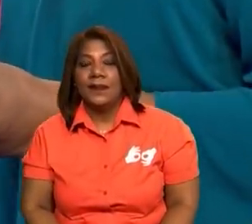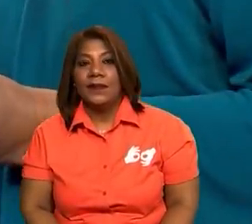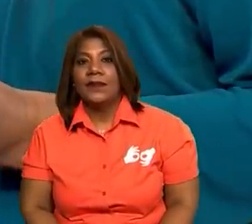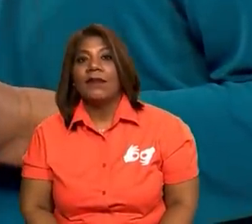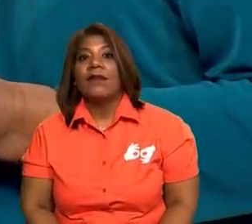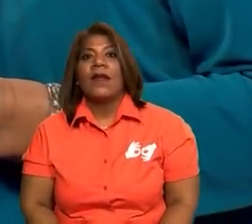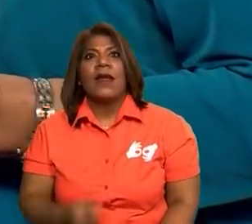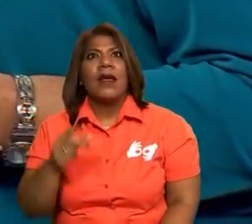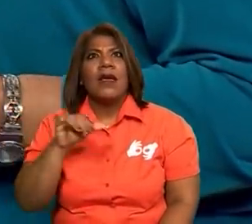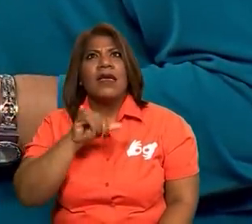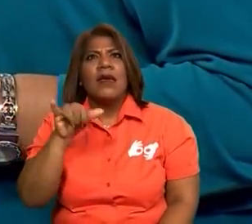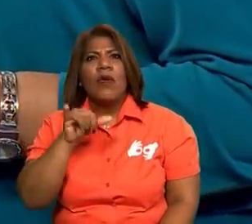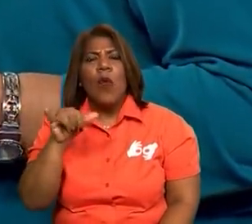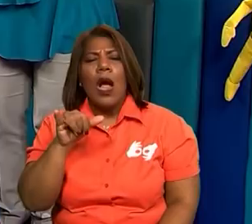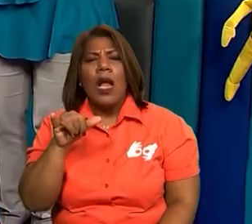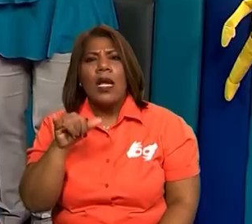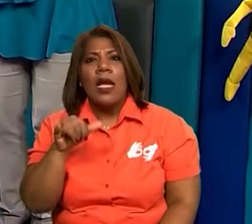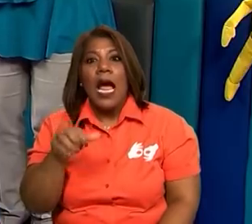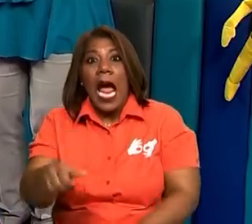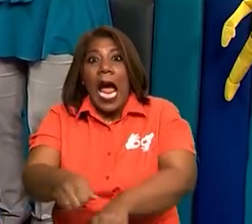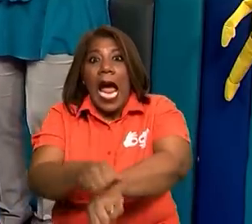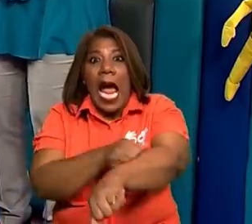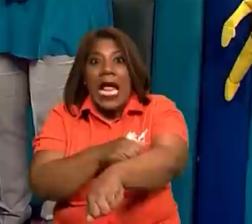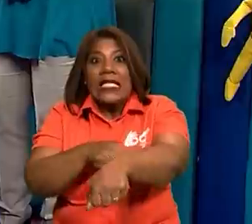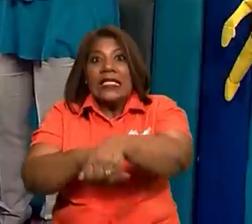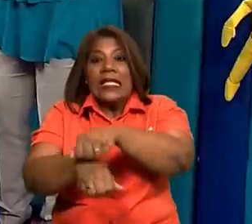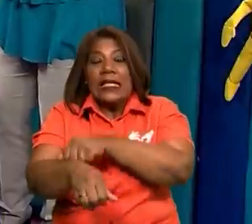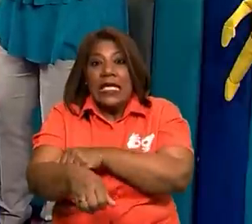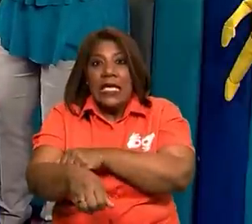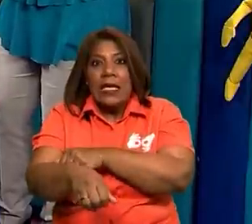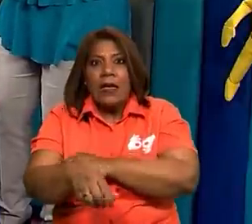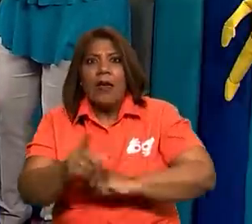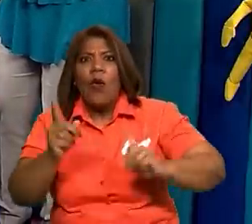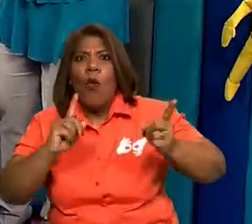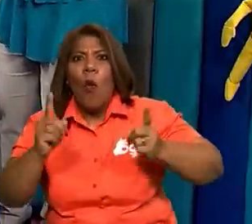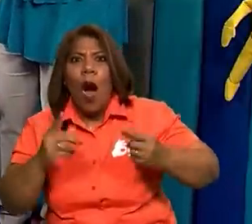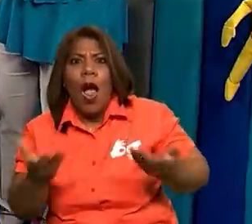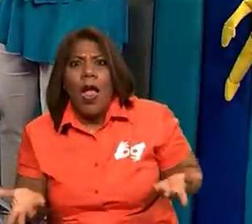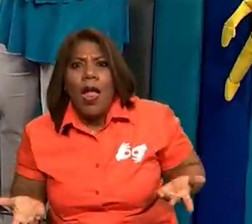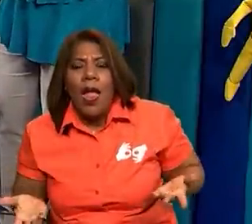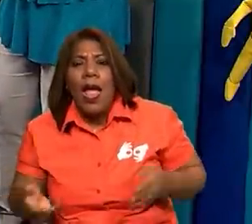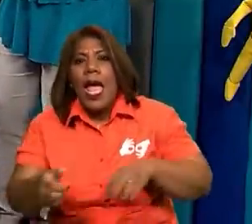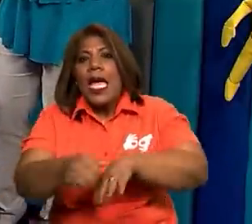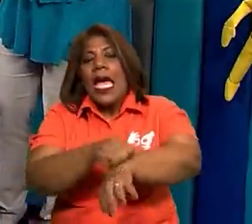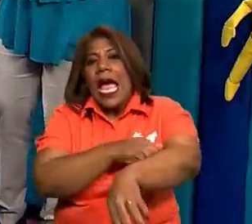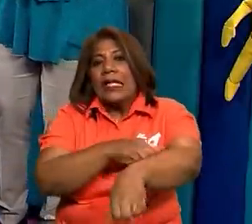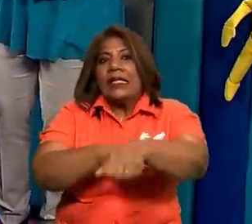maletín. El sonido al final, ¿qué será con maletín?